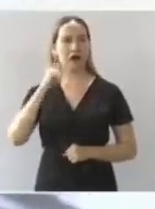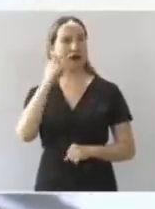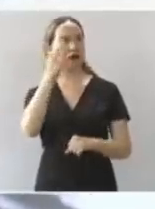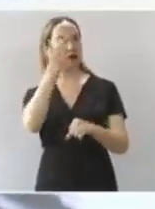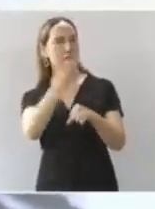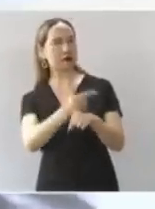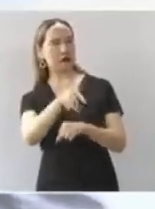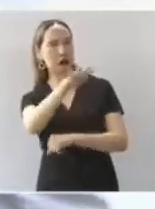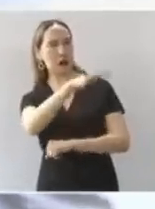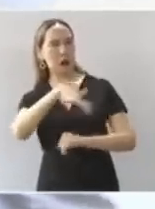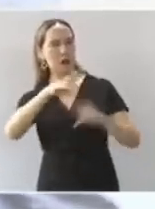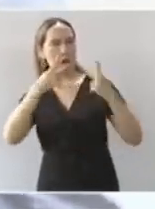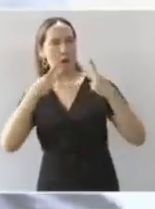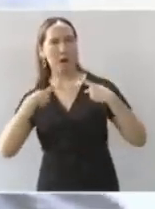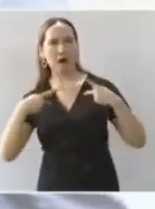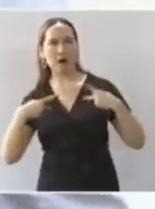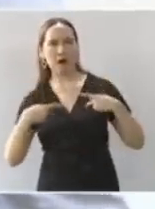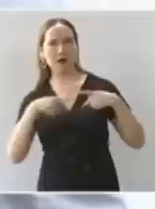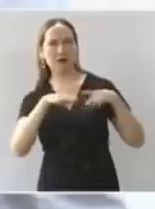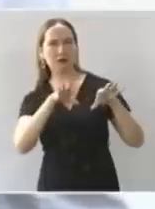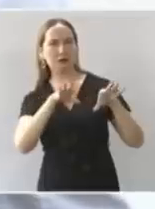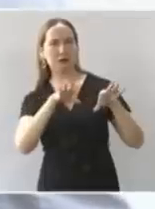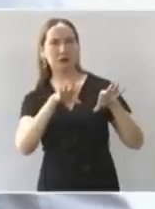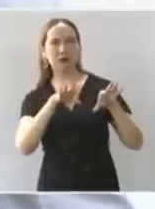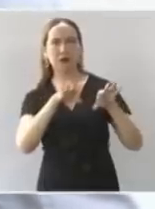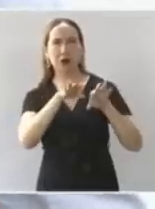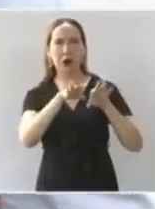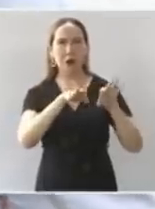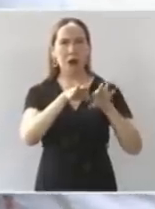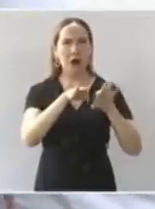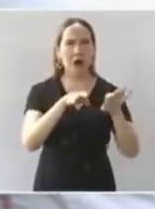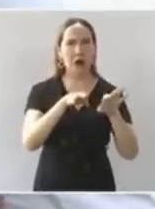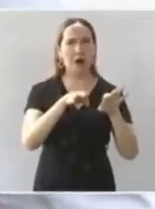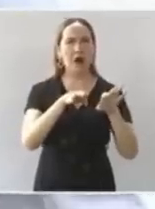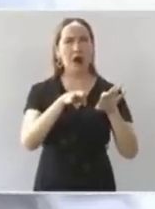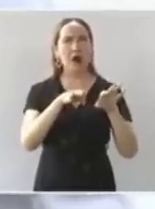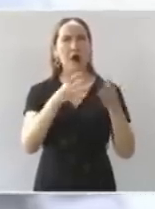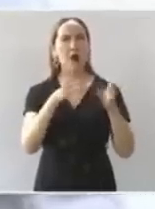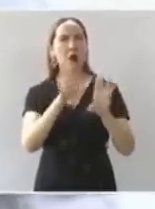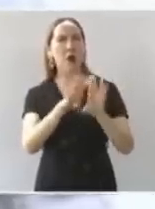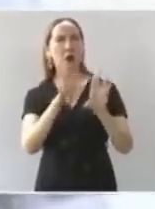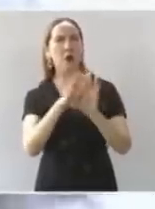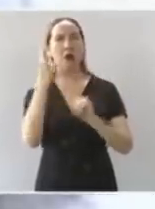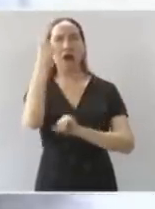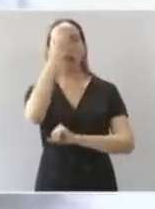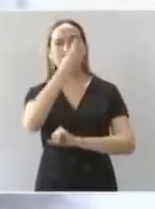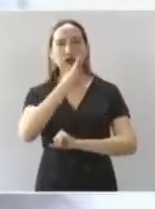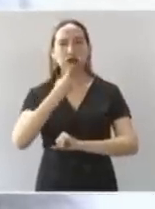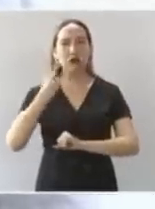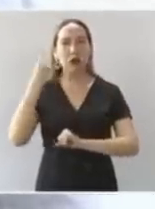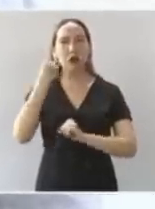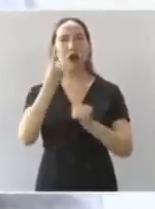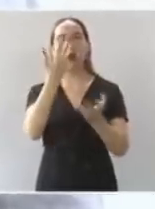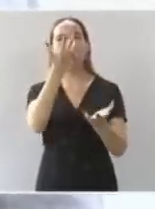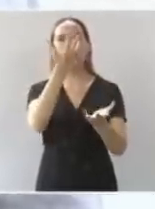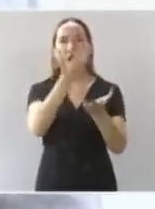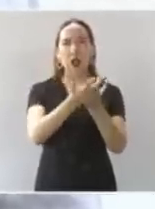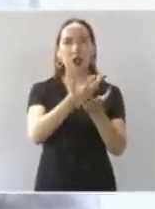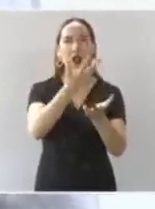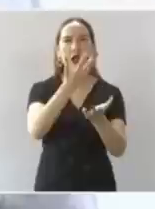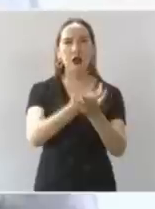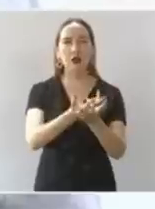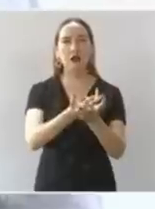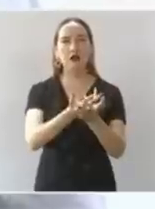meditaban. Mucho tiempo. Y definió que las 24